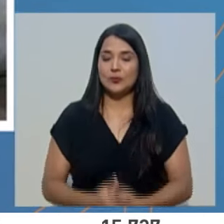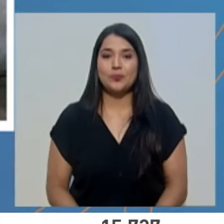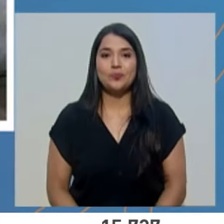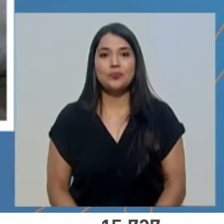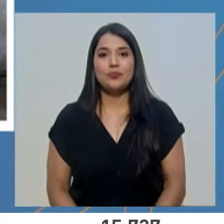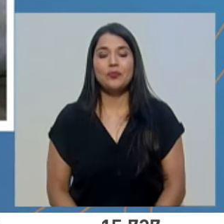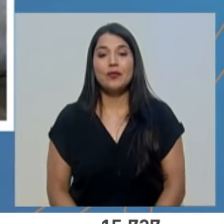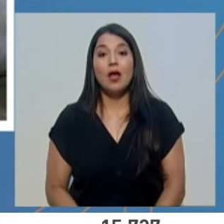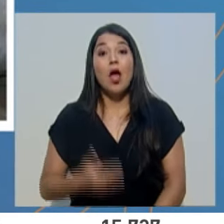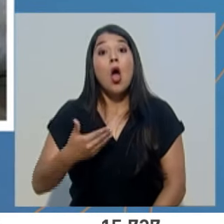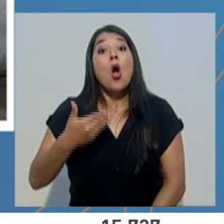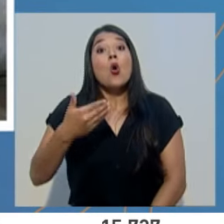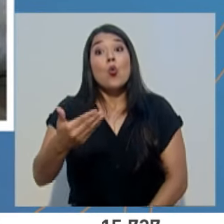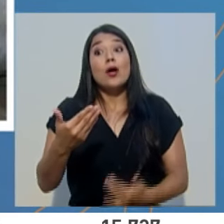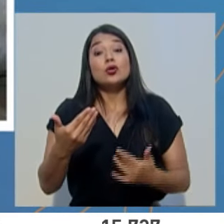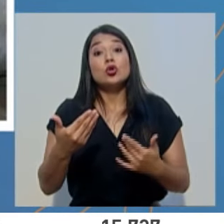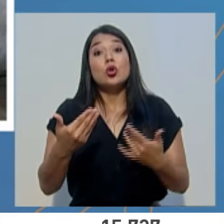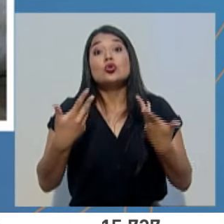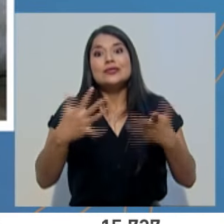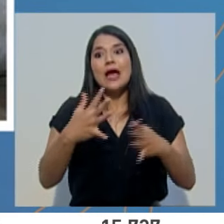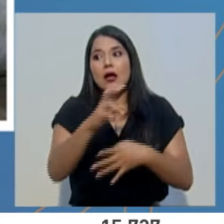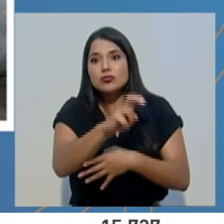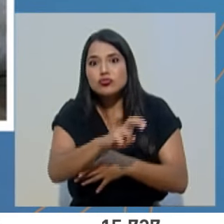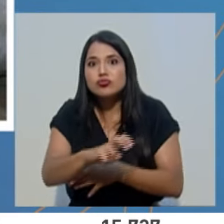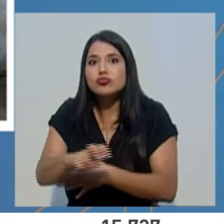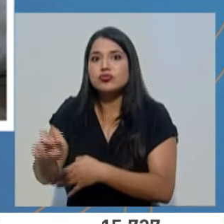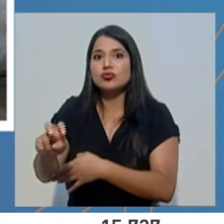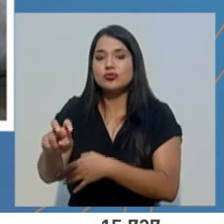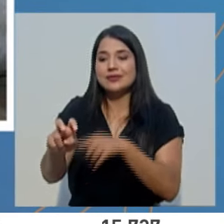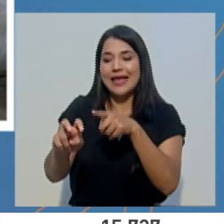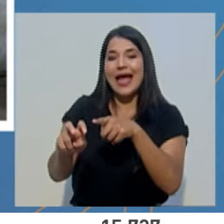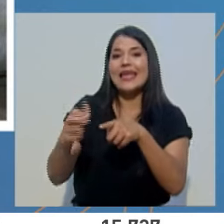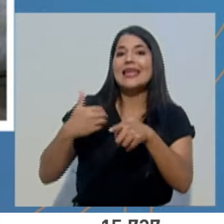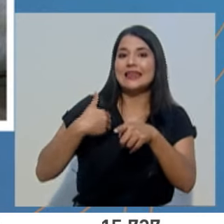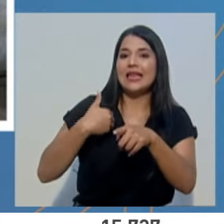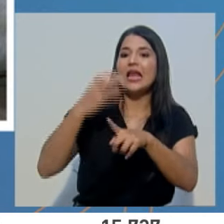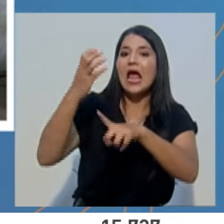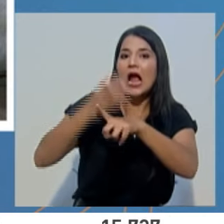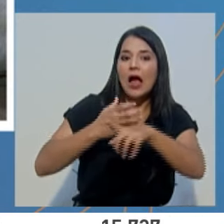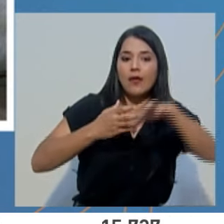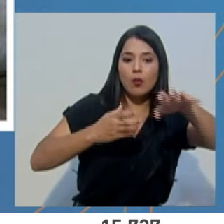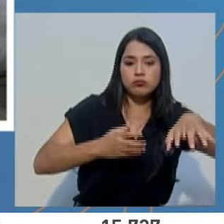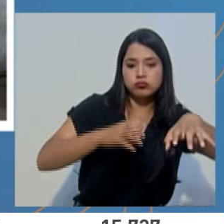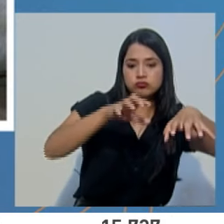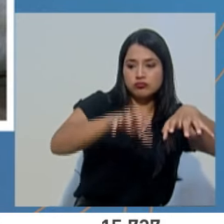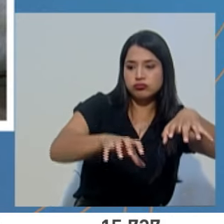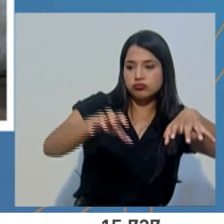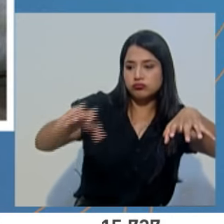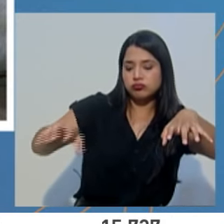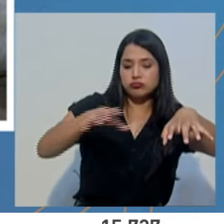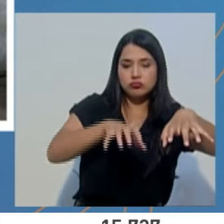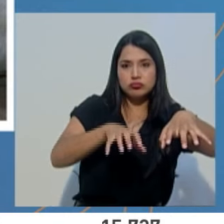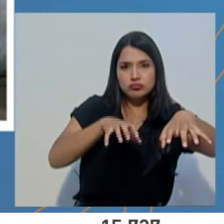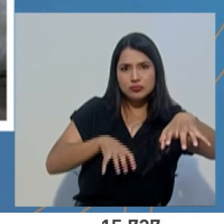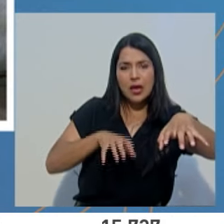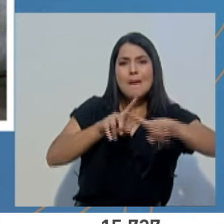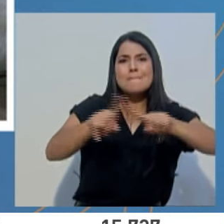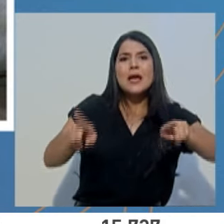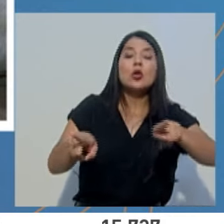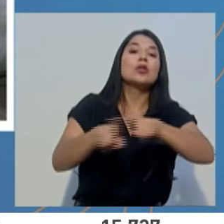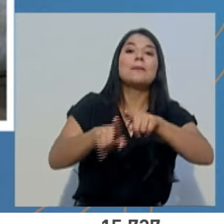Cuando esta estructura se despliega, no solamente lleva los módulos, sino que se incluyen una serie de sistemas